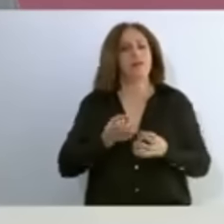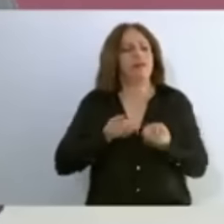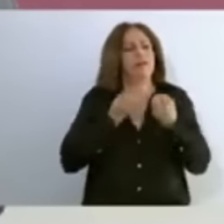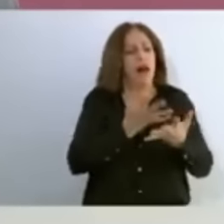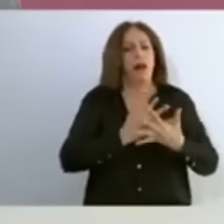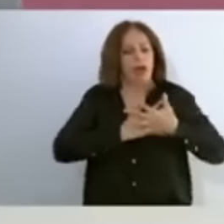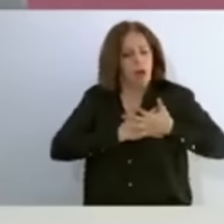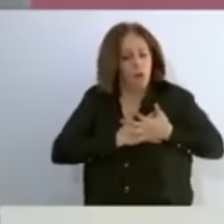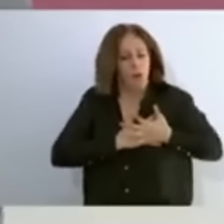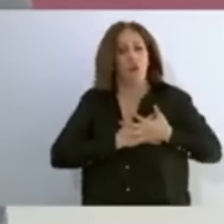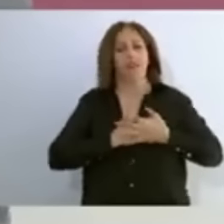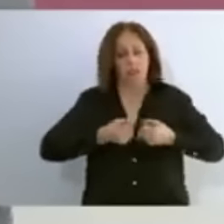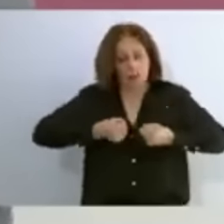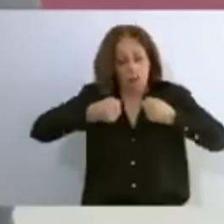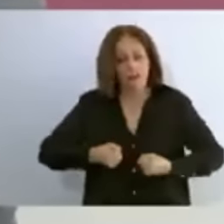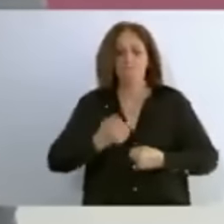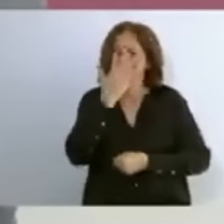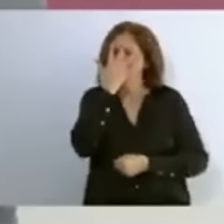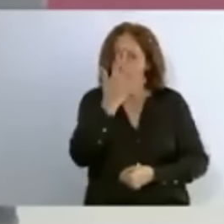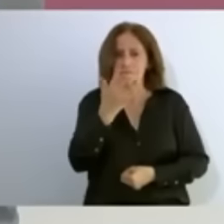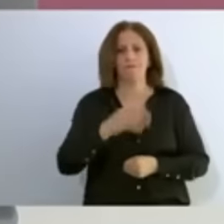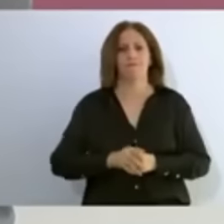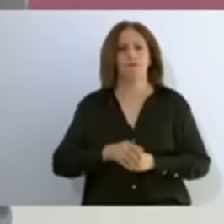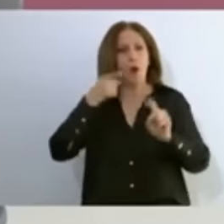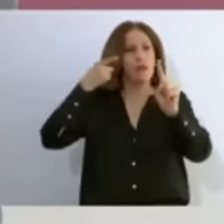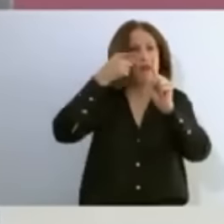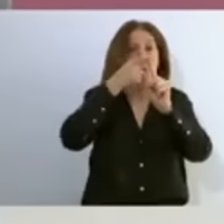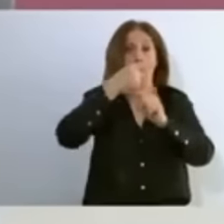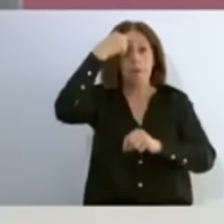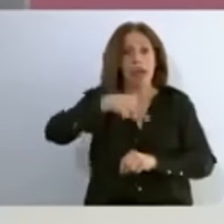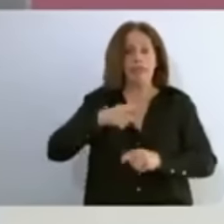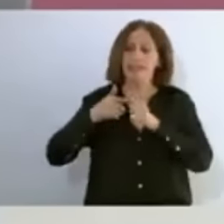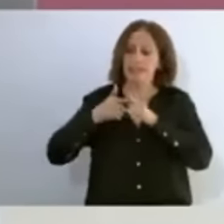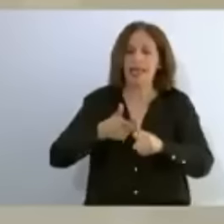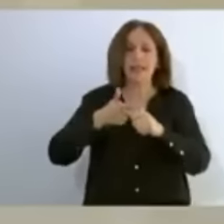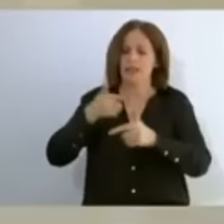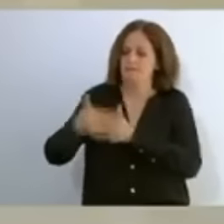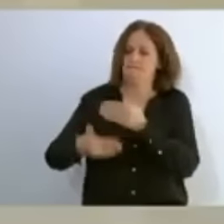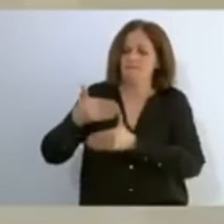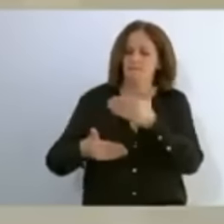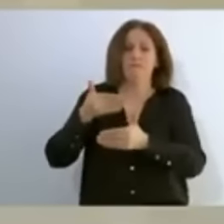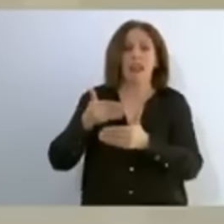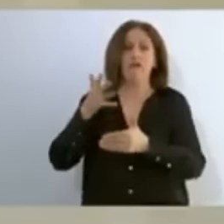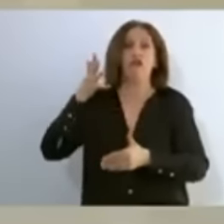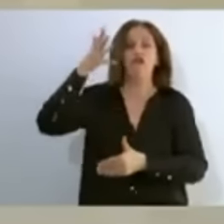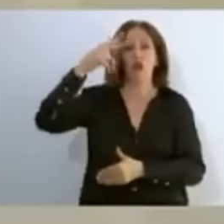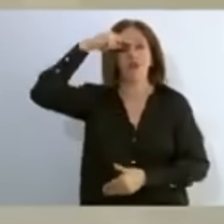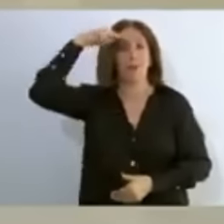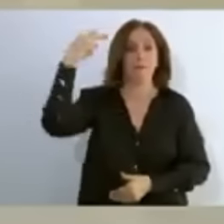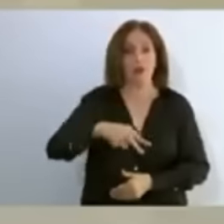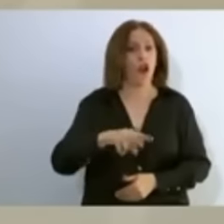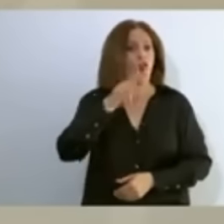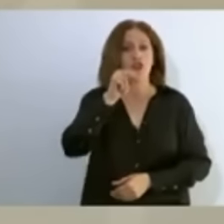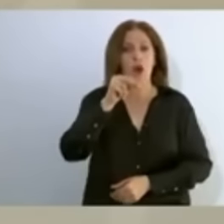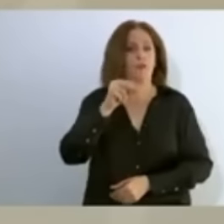amor y convicción en seguir construyendo y consolidar la transformación de México. Ni un paso atrás, nunca más